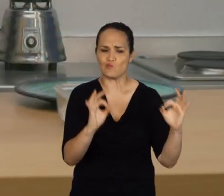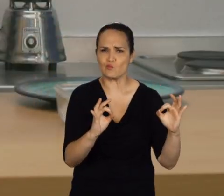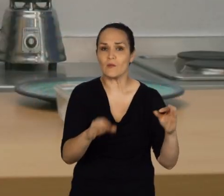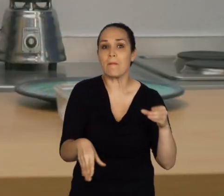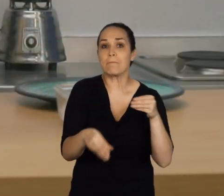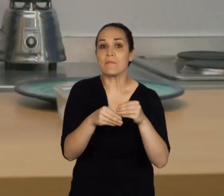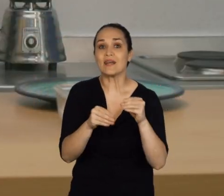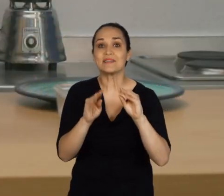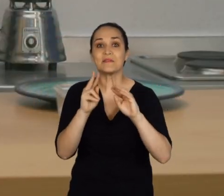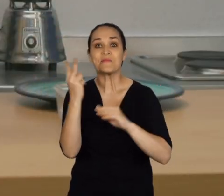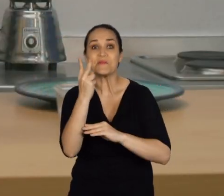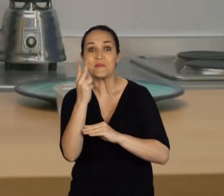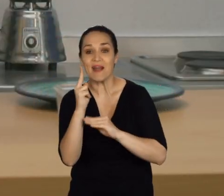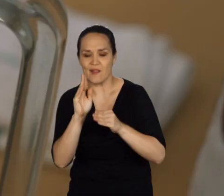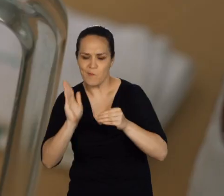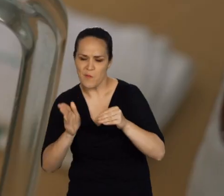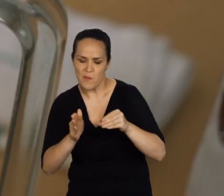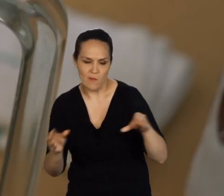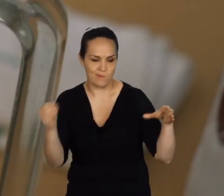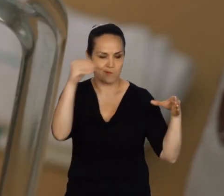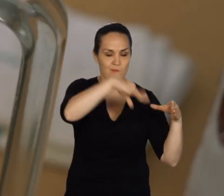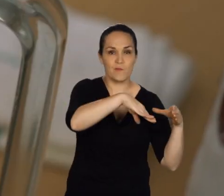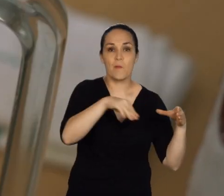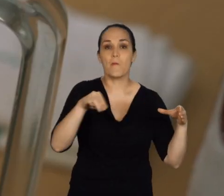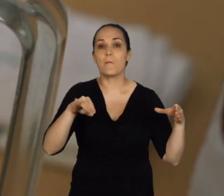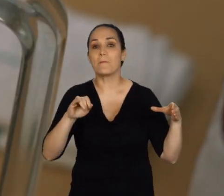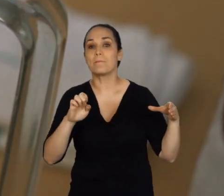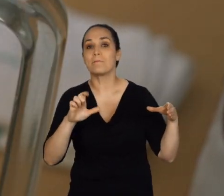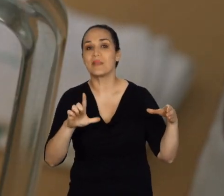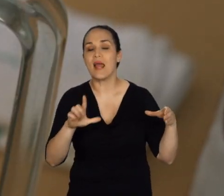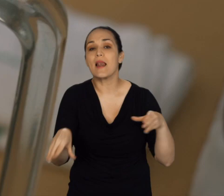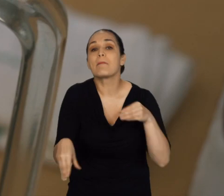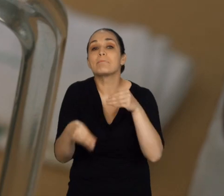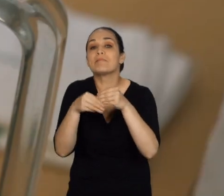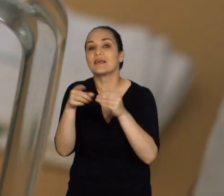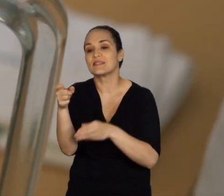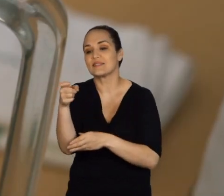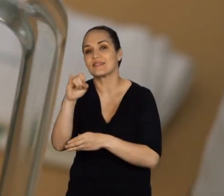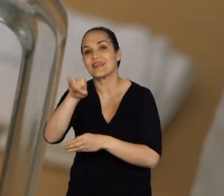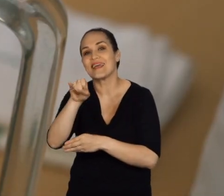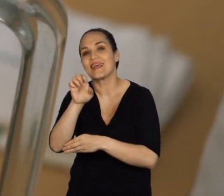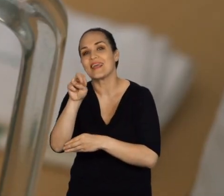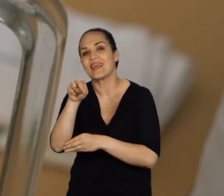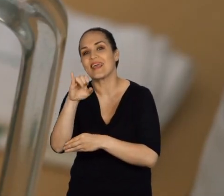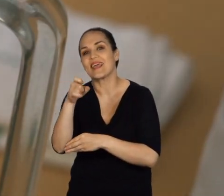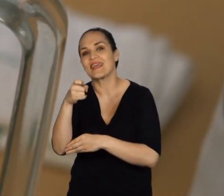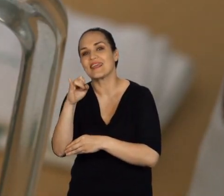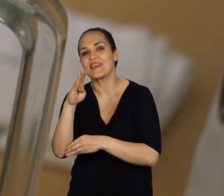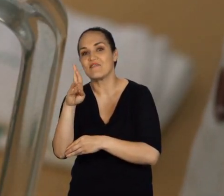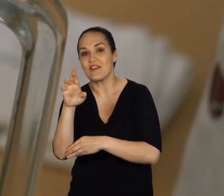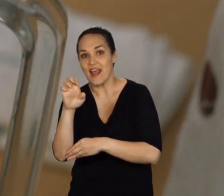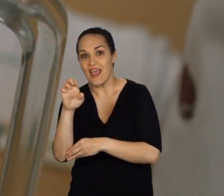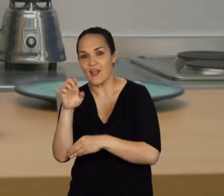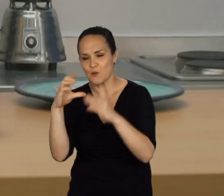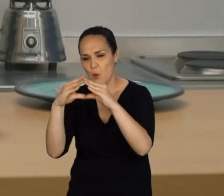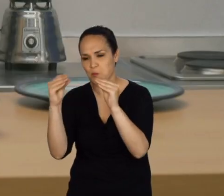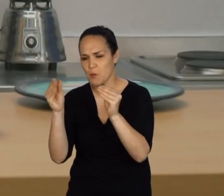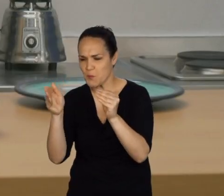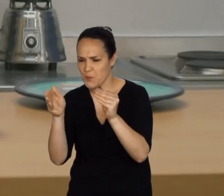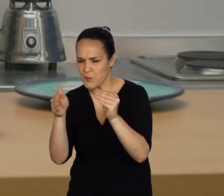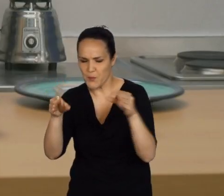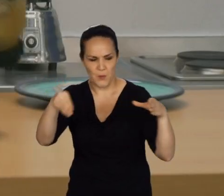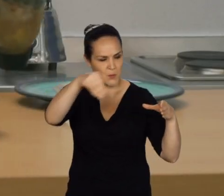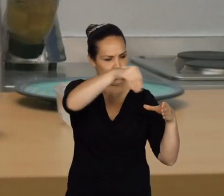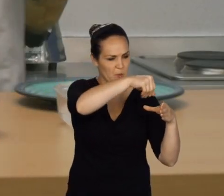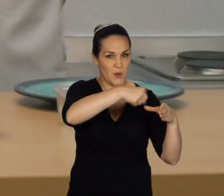toque saludable. Un poquito de espinaca. Le agregamos un toquecito de miel. Jengibre el polvo que nos va a dar carácter. Tapamos y